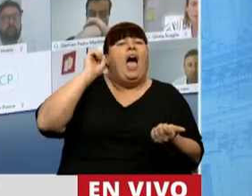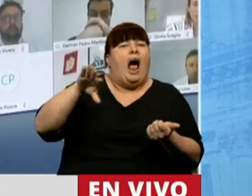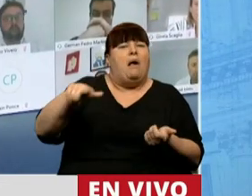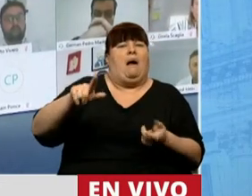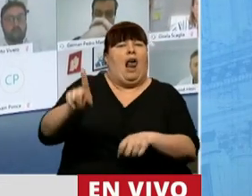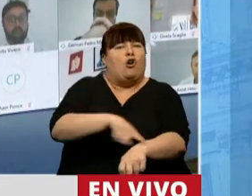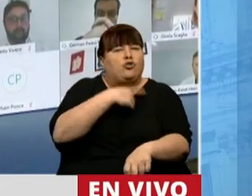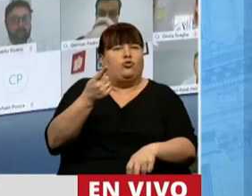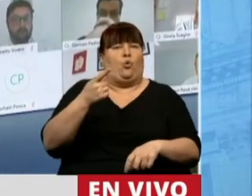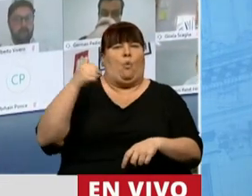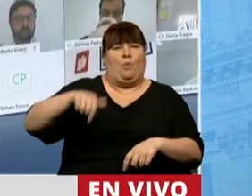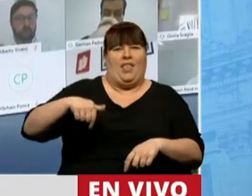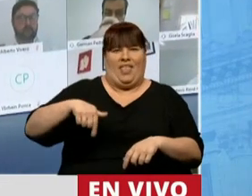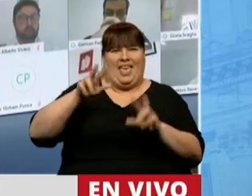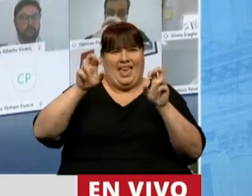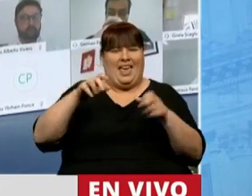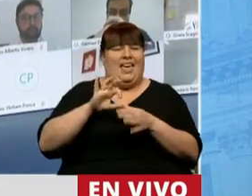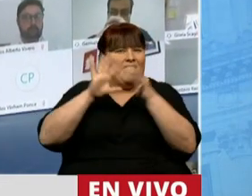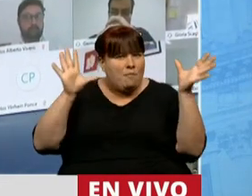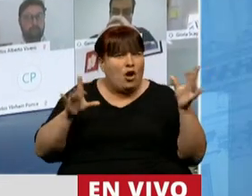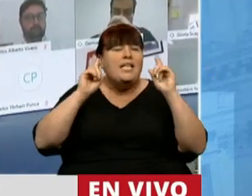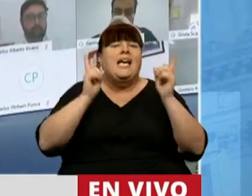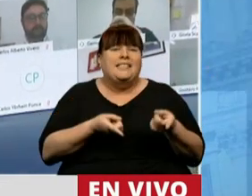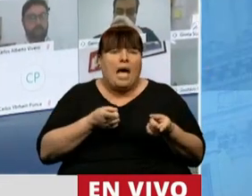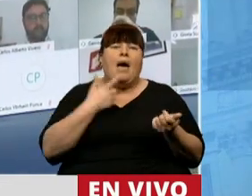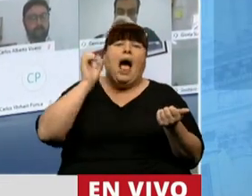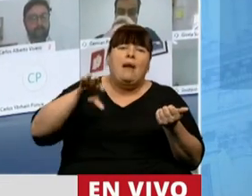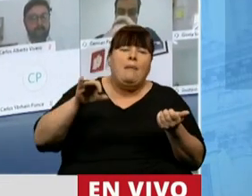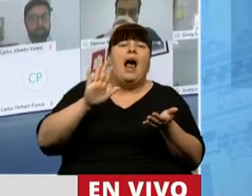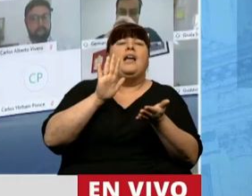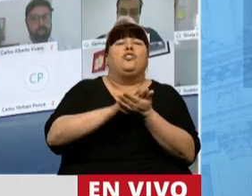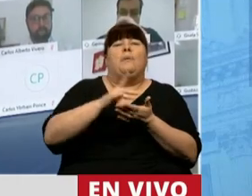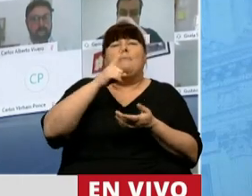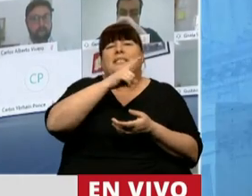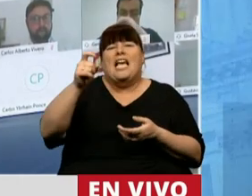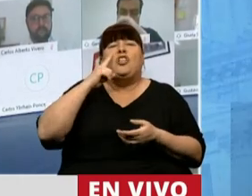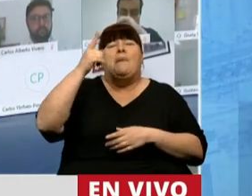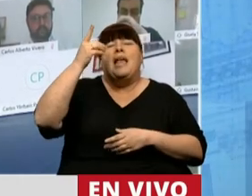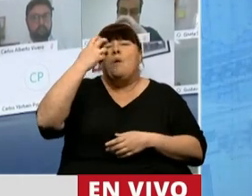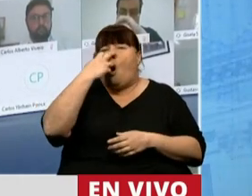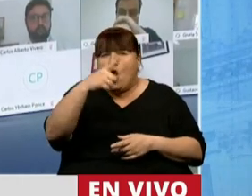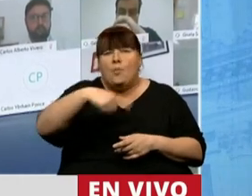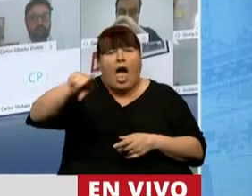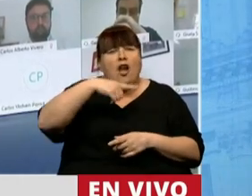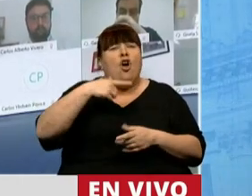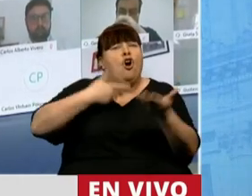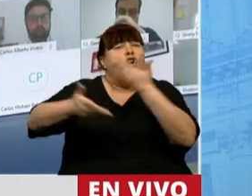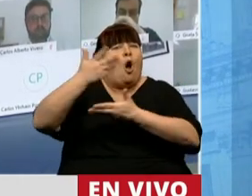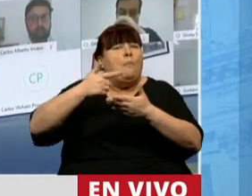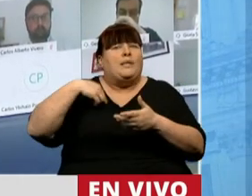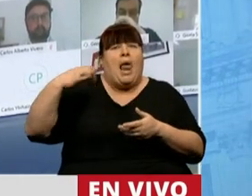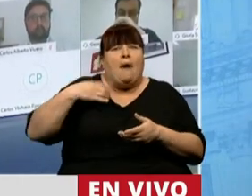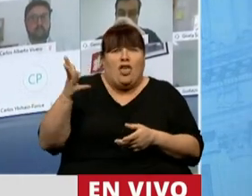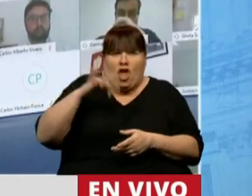agravian la tradición que tenemos en esta materia y agravian a los cientos de miles de bolivianos con los cuales compartimos